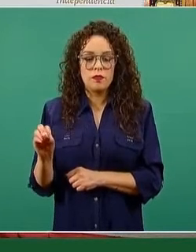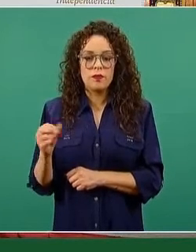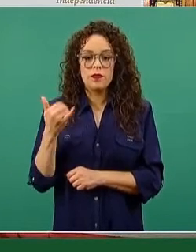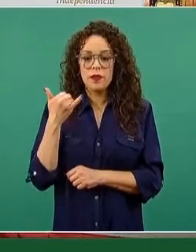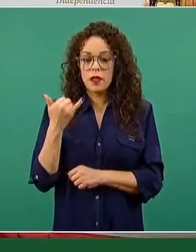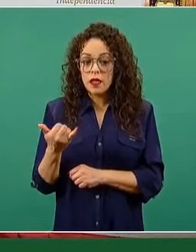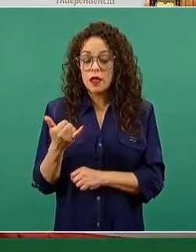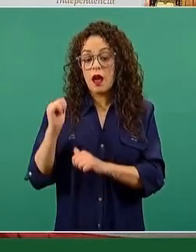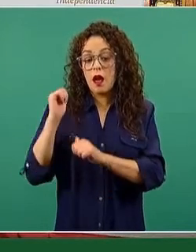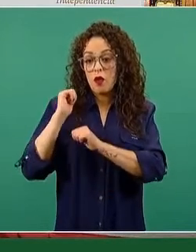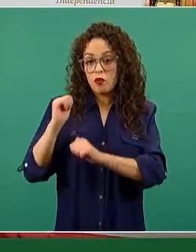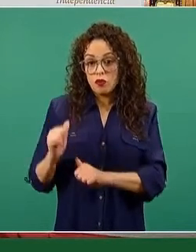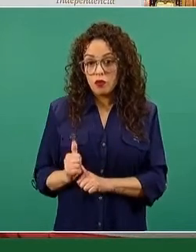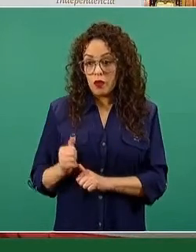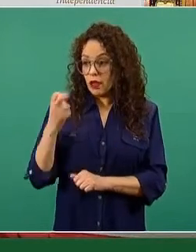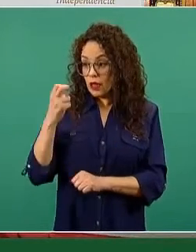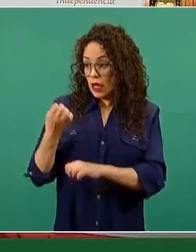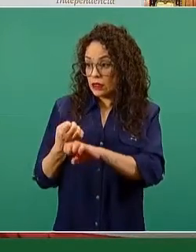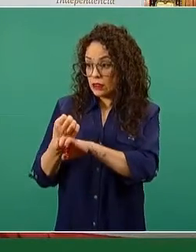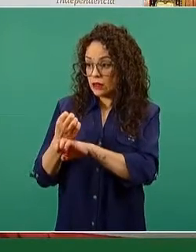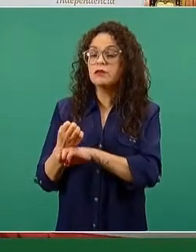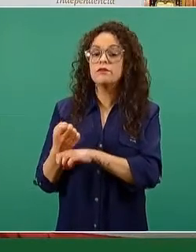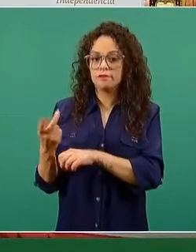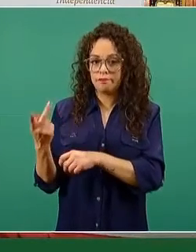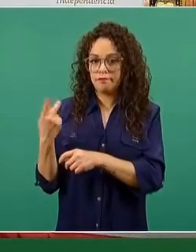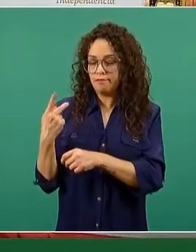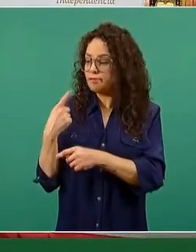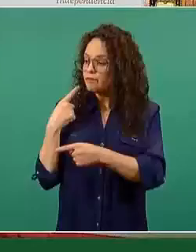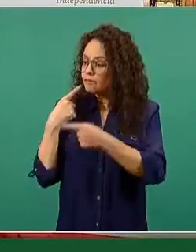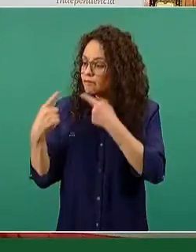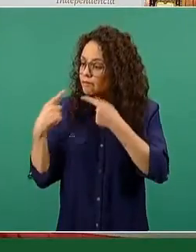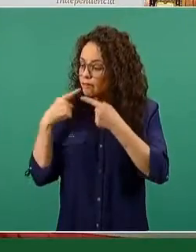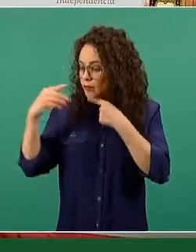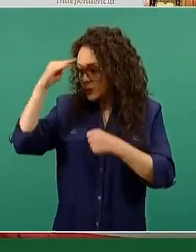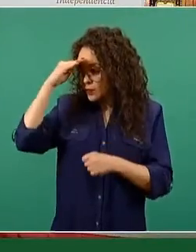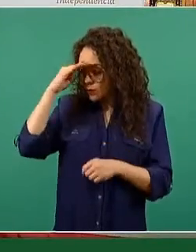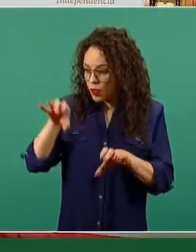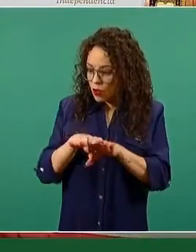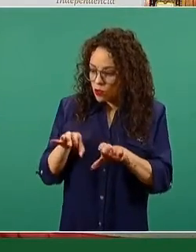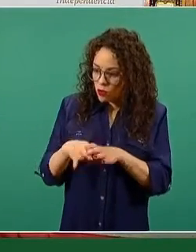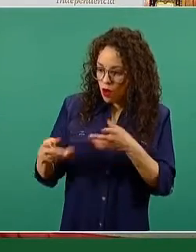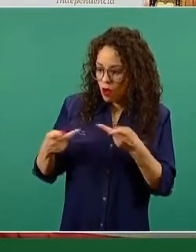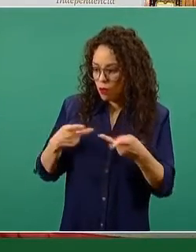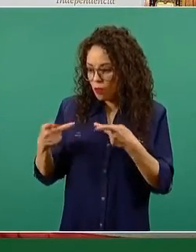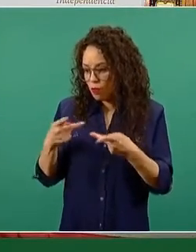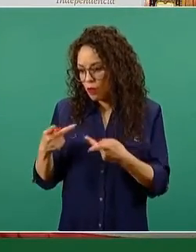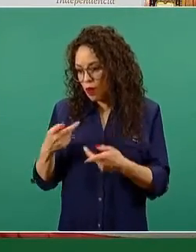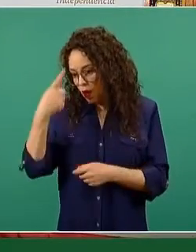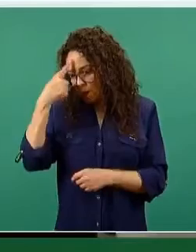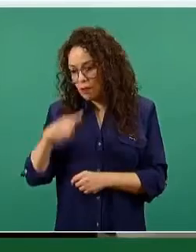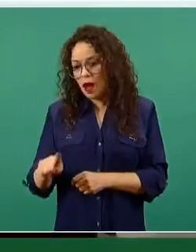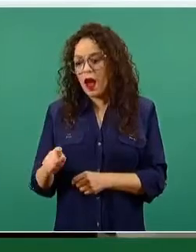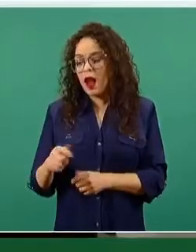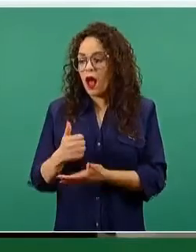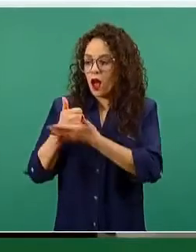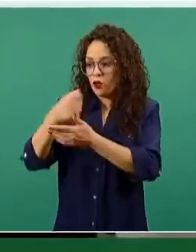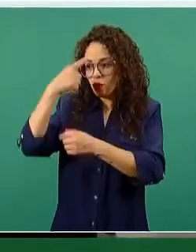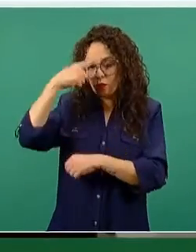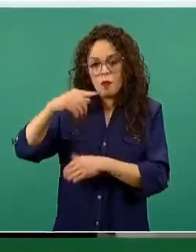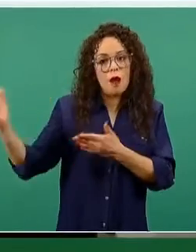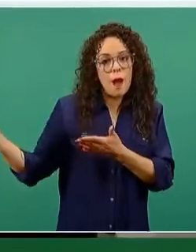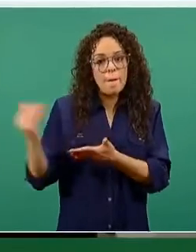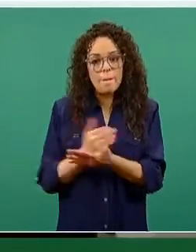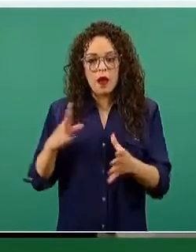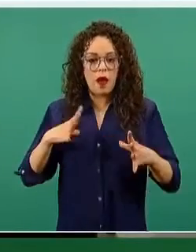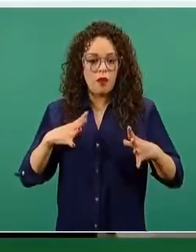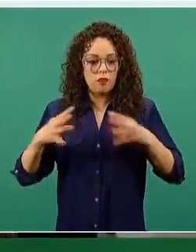las autoridades locales para ver qué se puede hacer, qué se debe hacer para reducir la transmisión comunitaria,